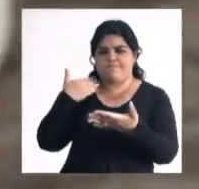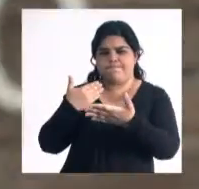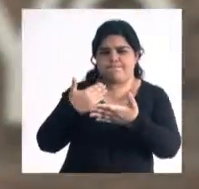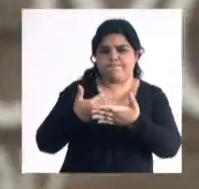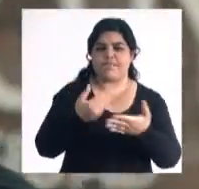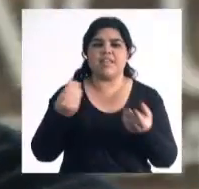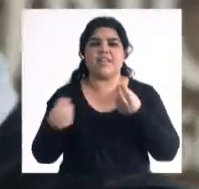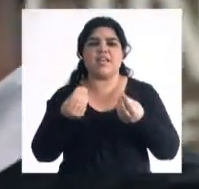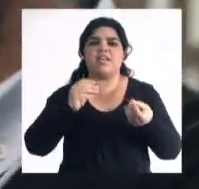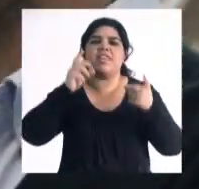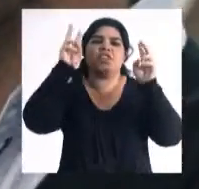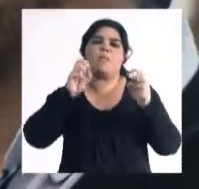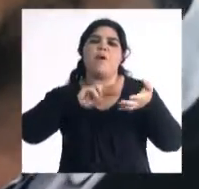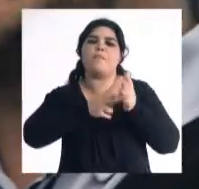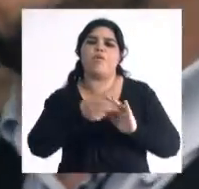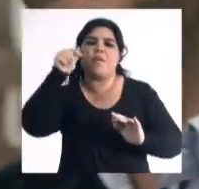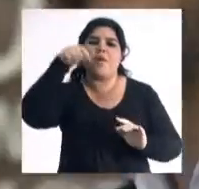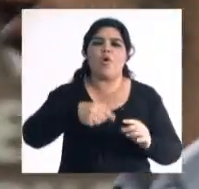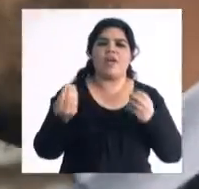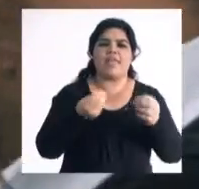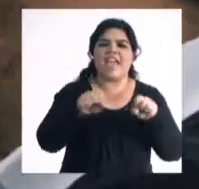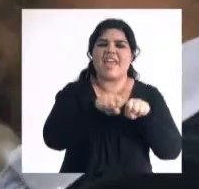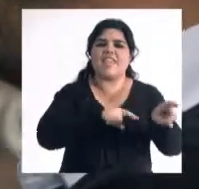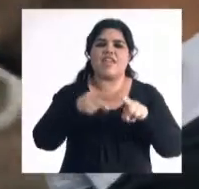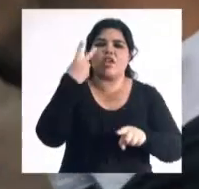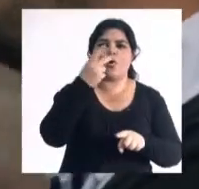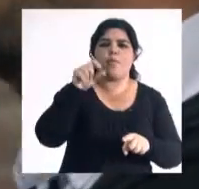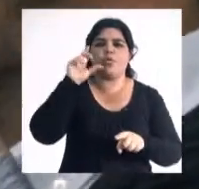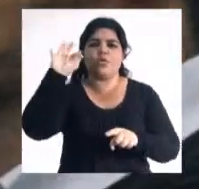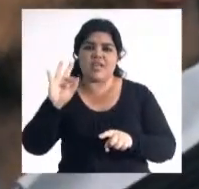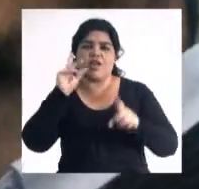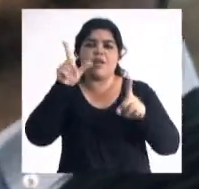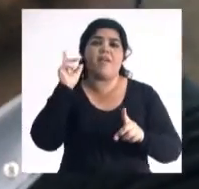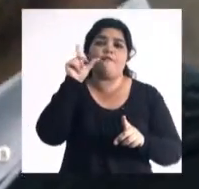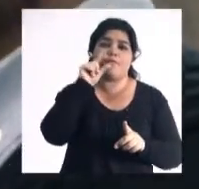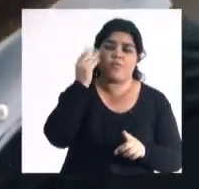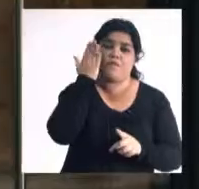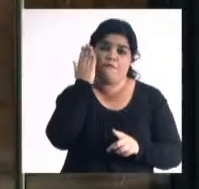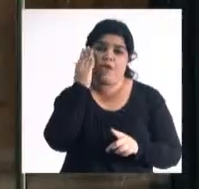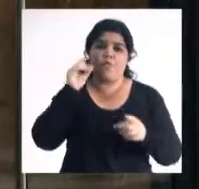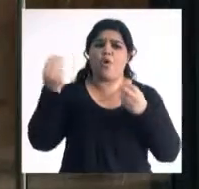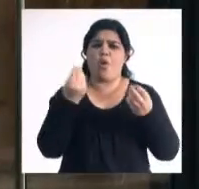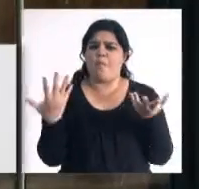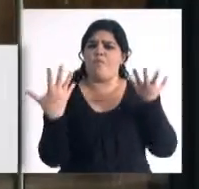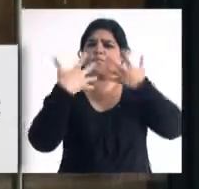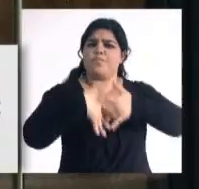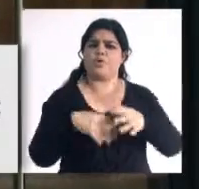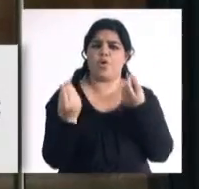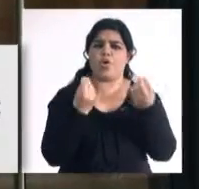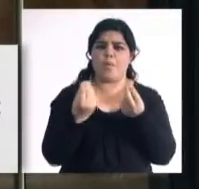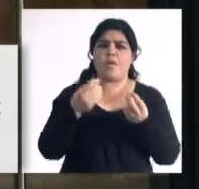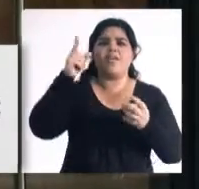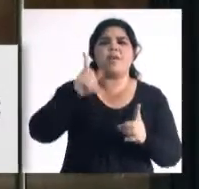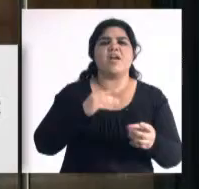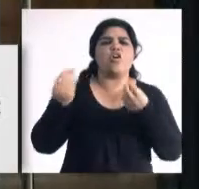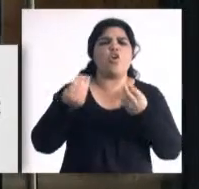vinculado con la problemática actual de Internet 2.0, las redes sociales, cómo funciona esto y cuál es el desafío, el